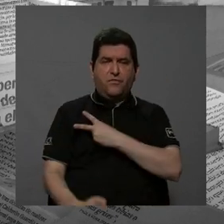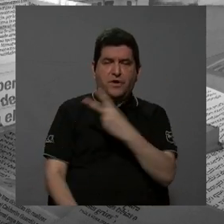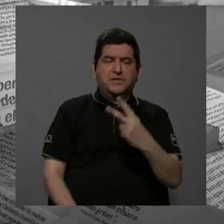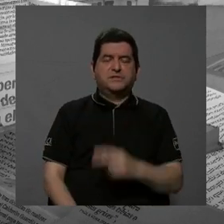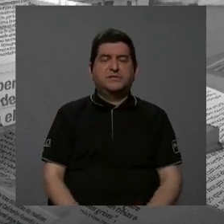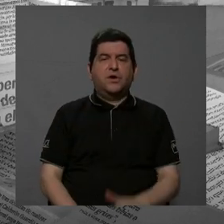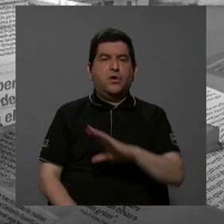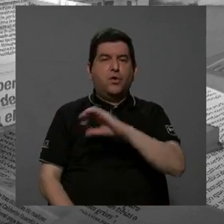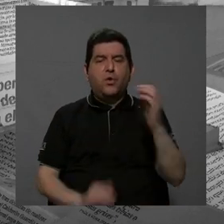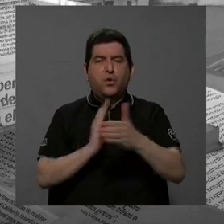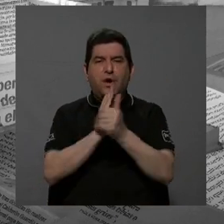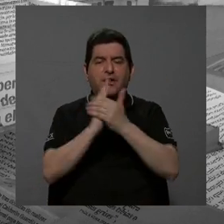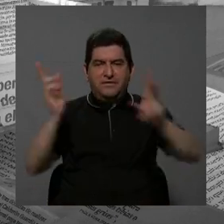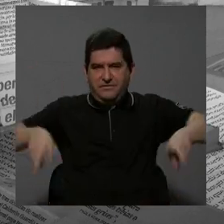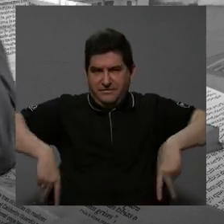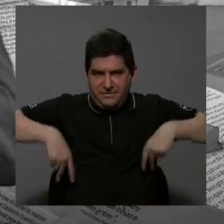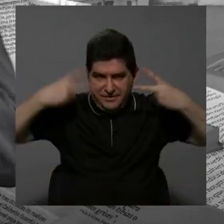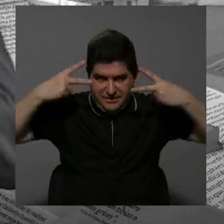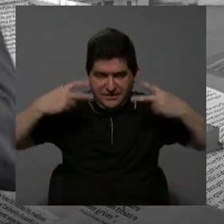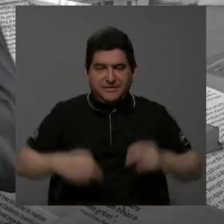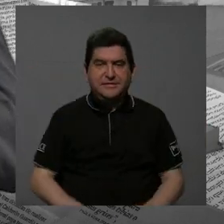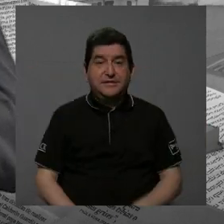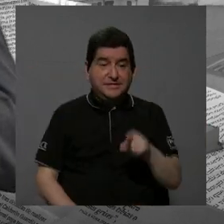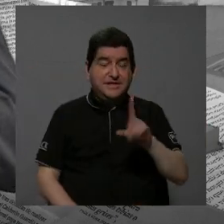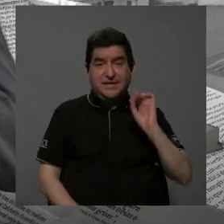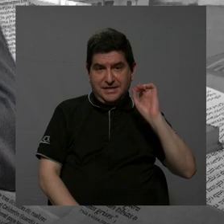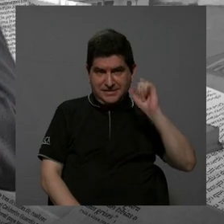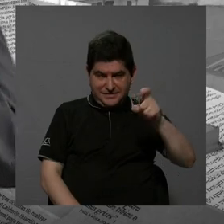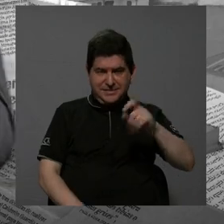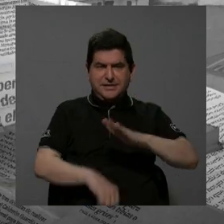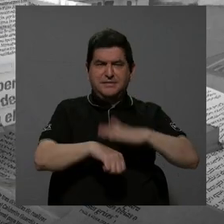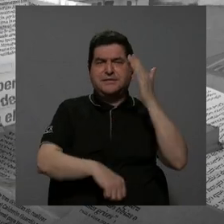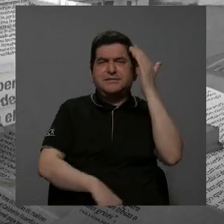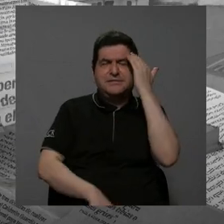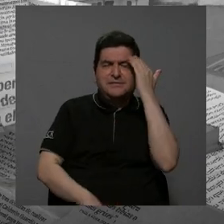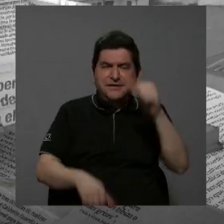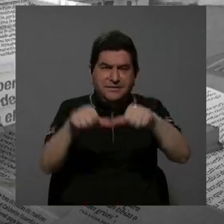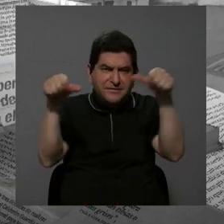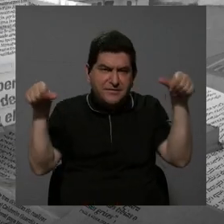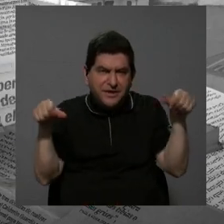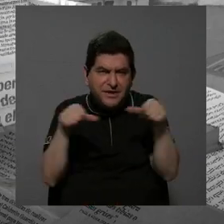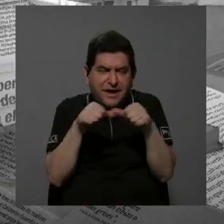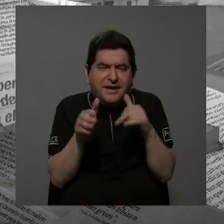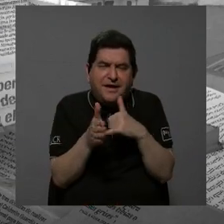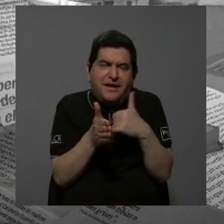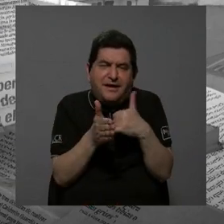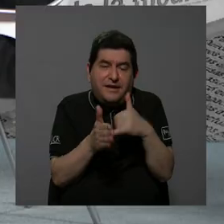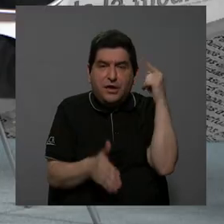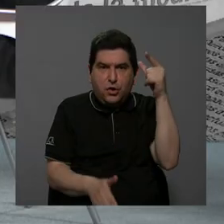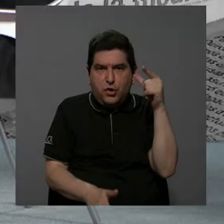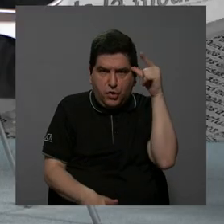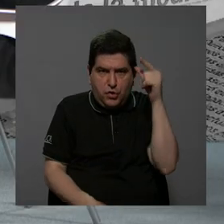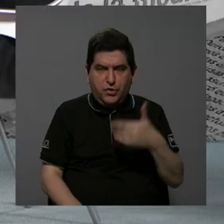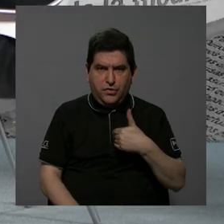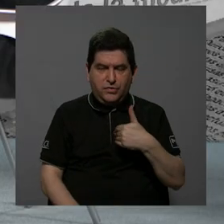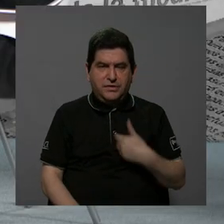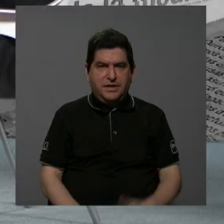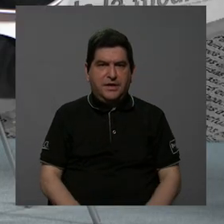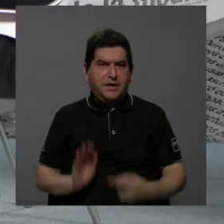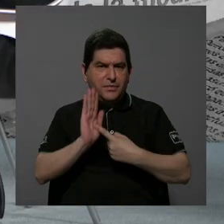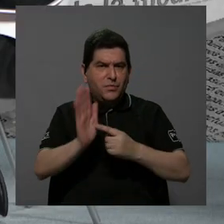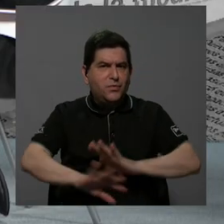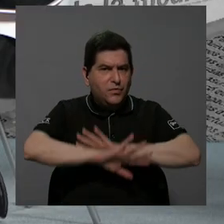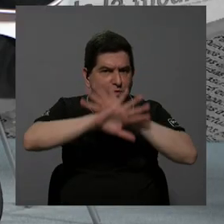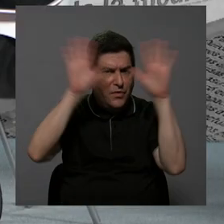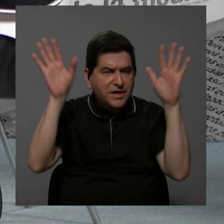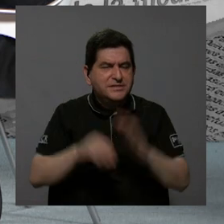habilidades blandas o habilidades para la vida. Este diagnóstico nos permite saber cuáles son las áreas más débiles. Obviamente, tenemos señales muy claras, como les